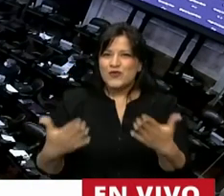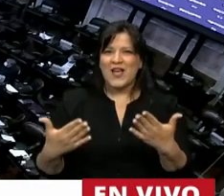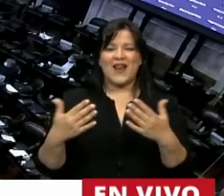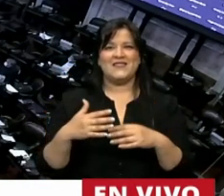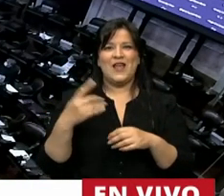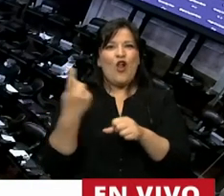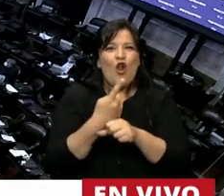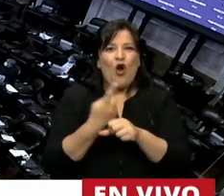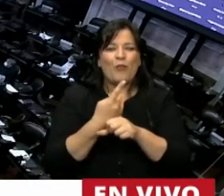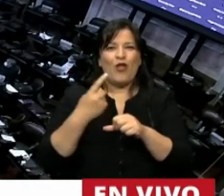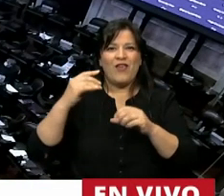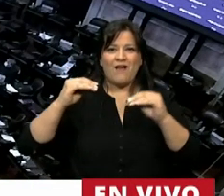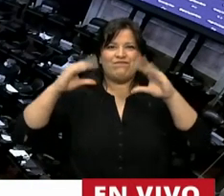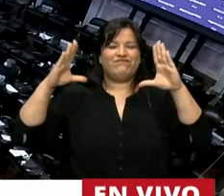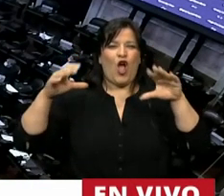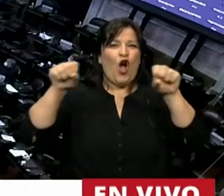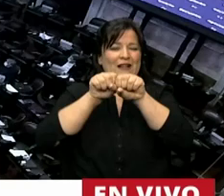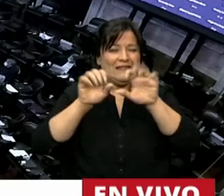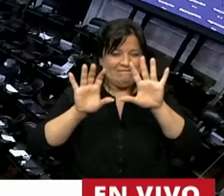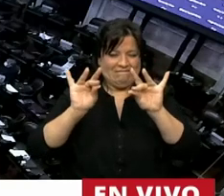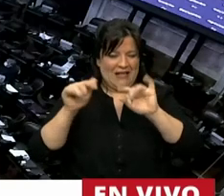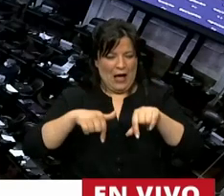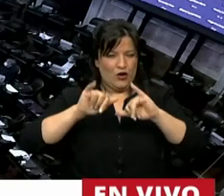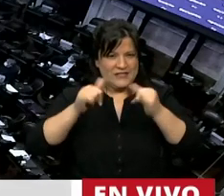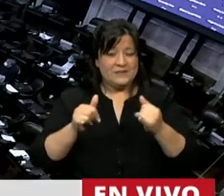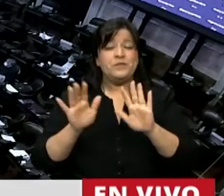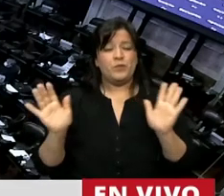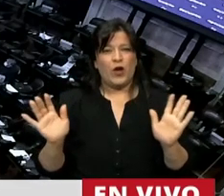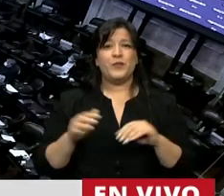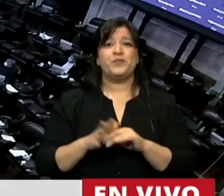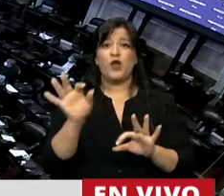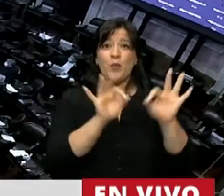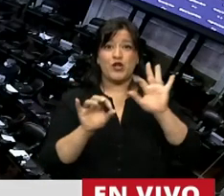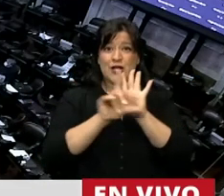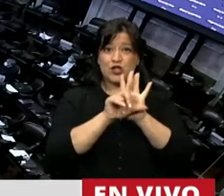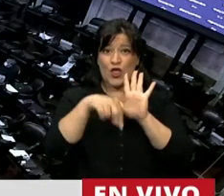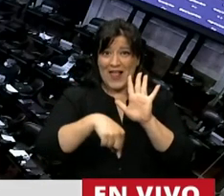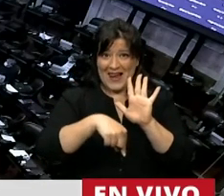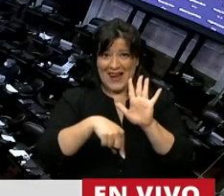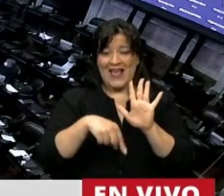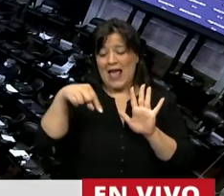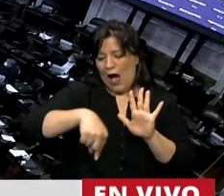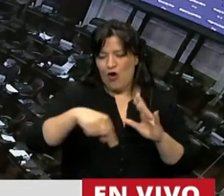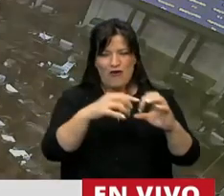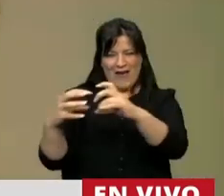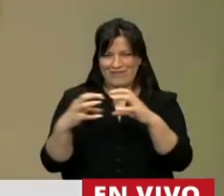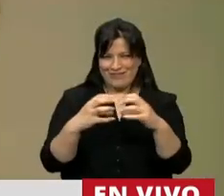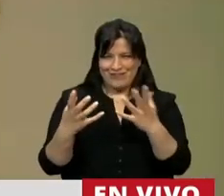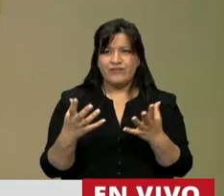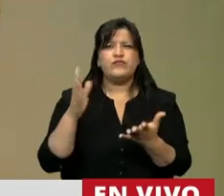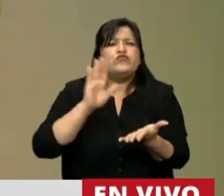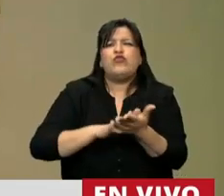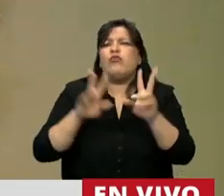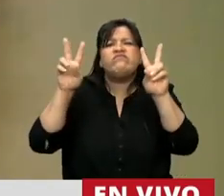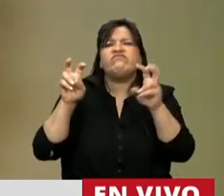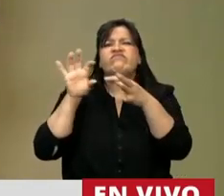me podía... Bueno, este proyecto de ley que tenemos en consideración tiene que ver con